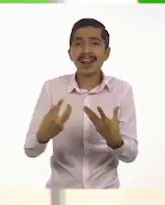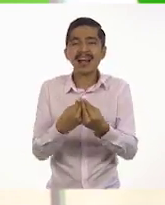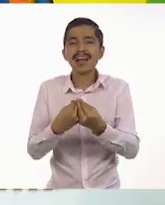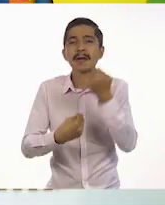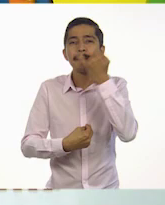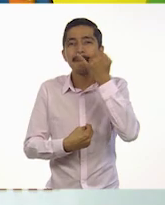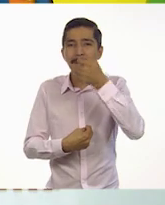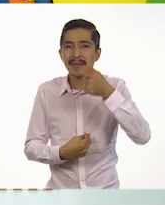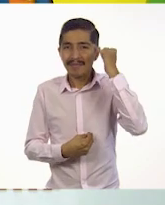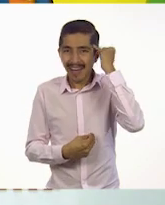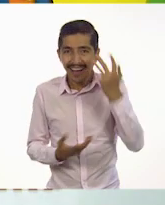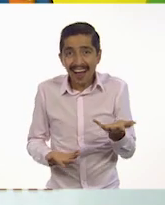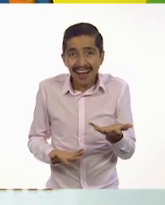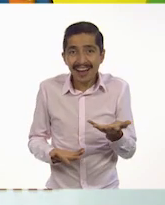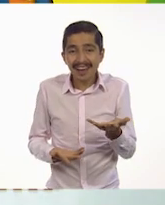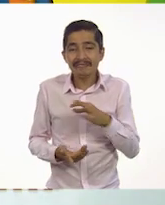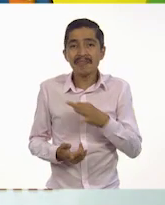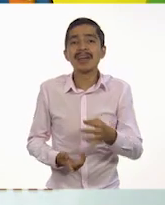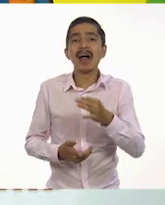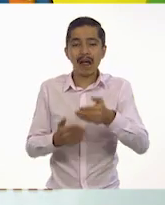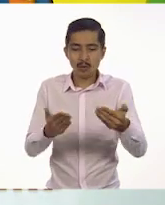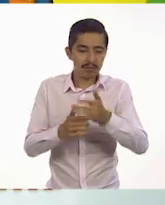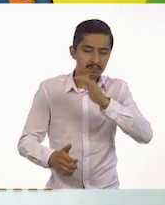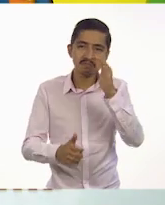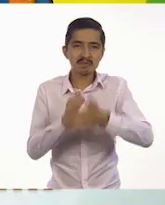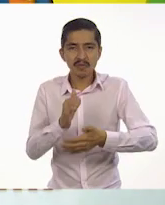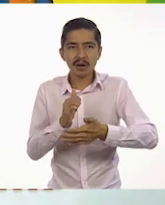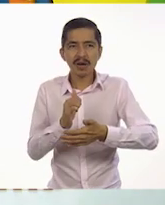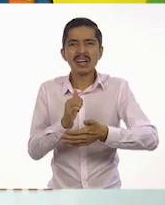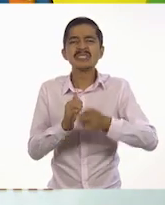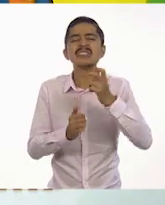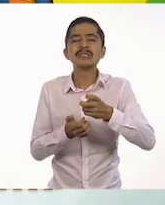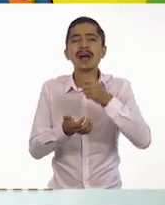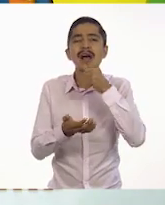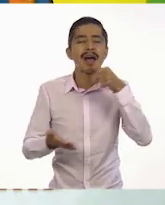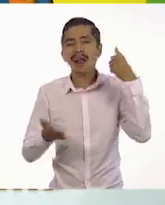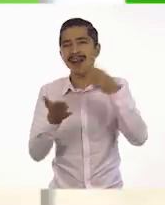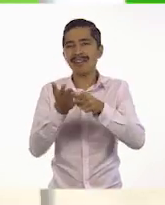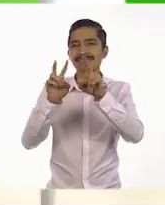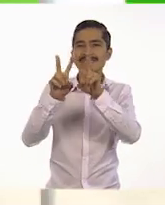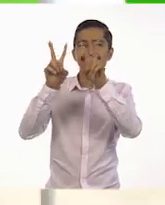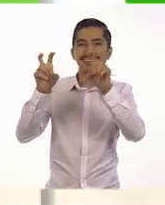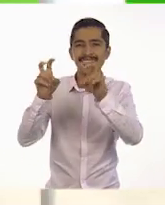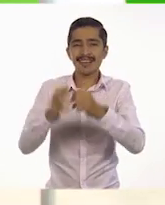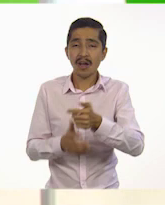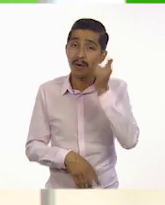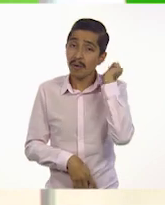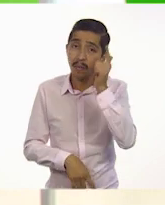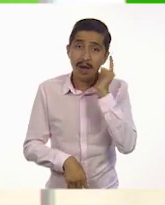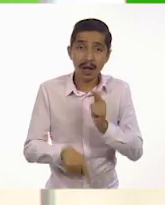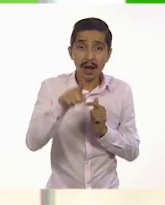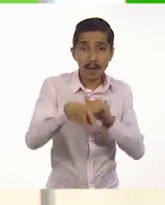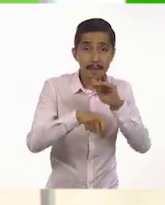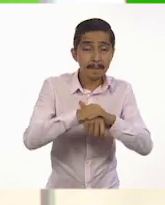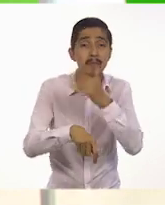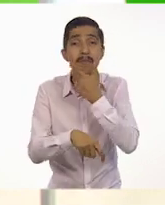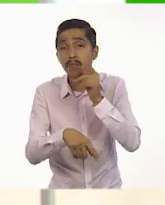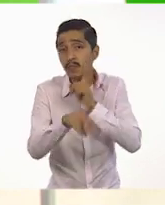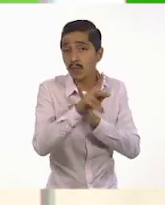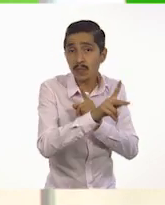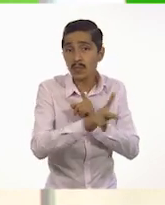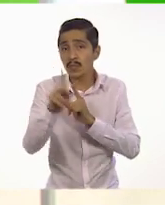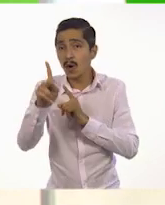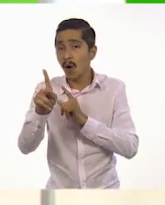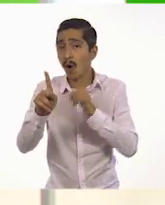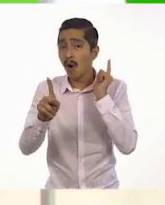materna? Por hoy hemos terminado con la carta. Ojalá que nuestras amigas y amigos